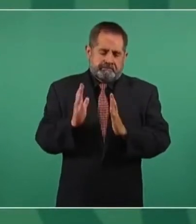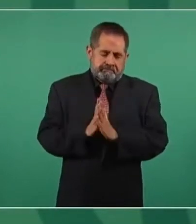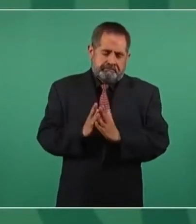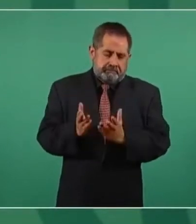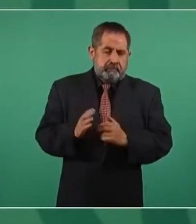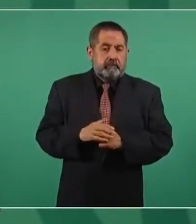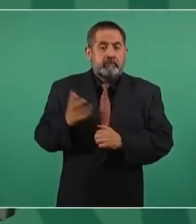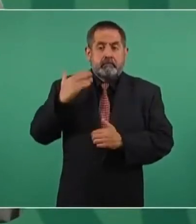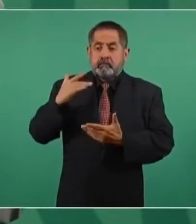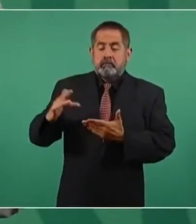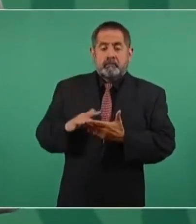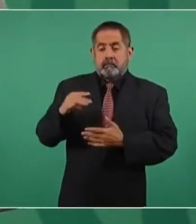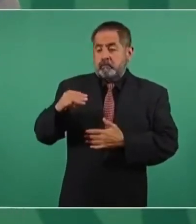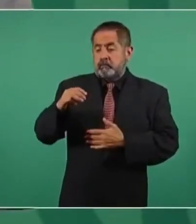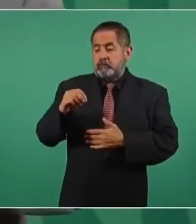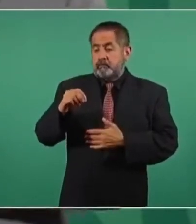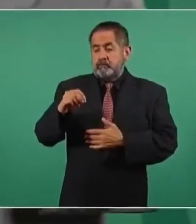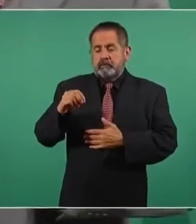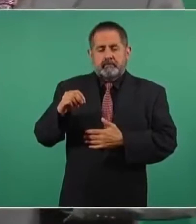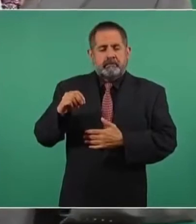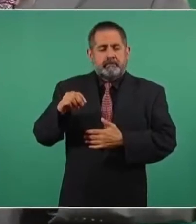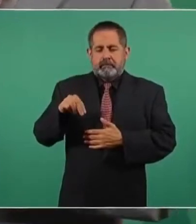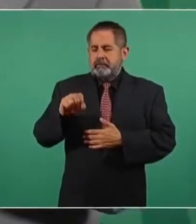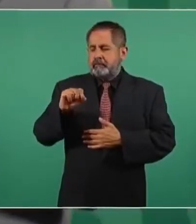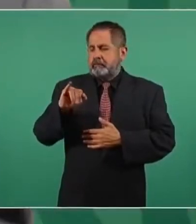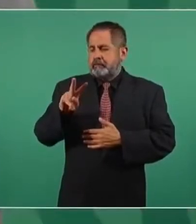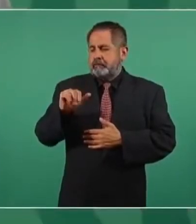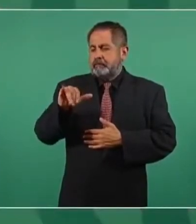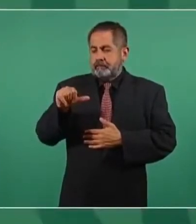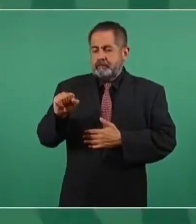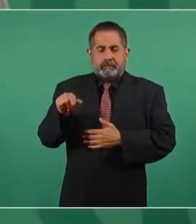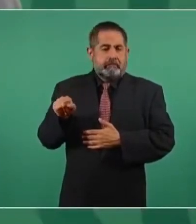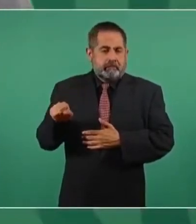teníamos el apoyo de Monce Carlos de